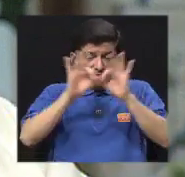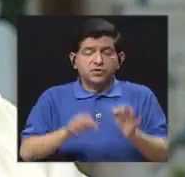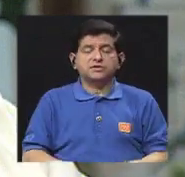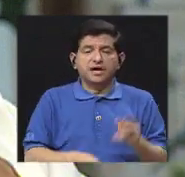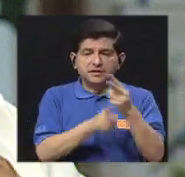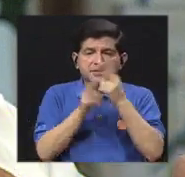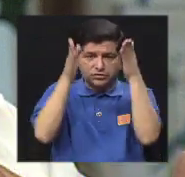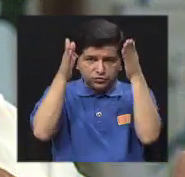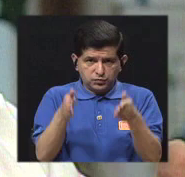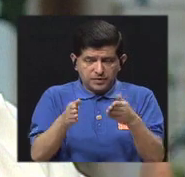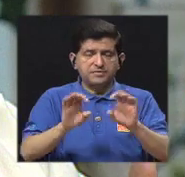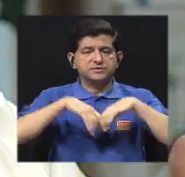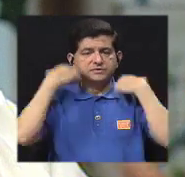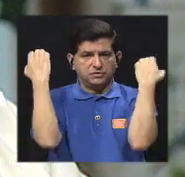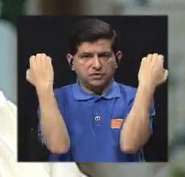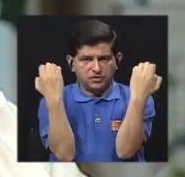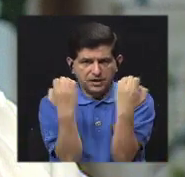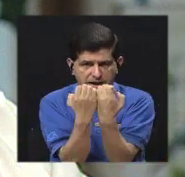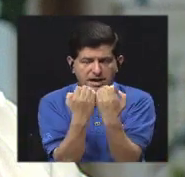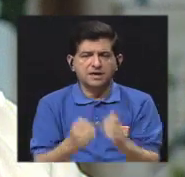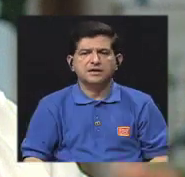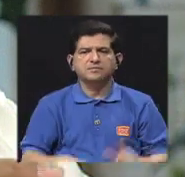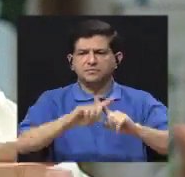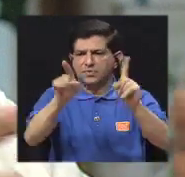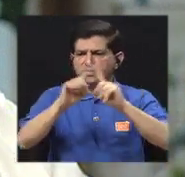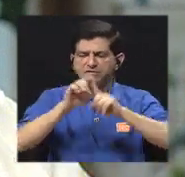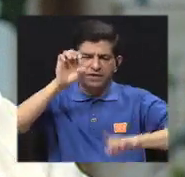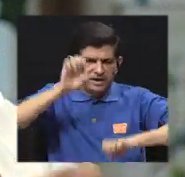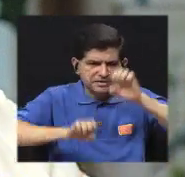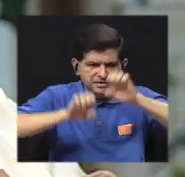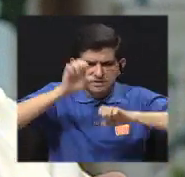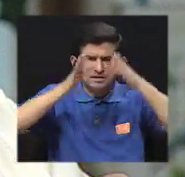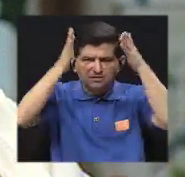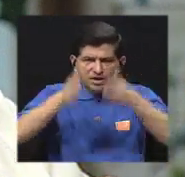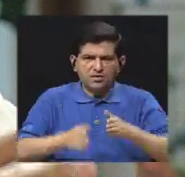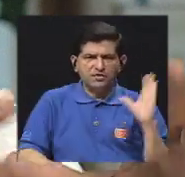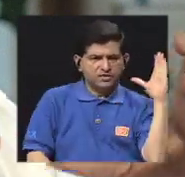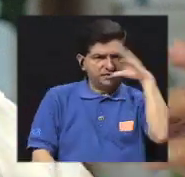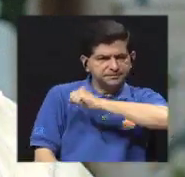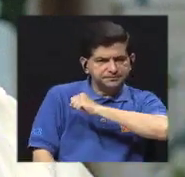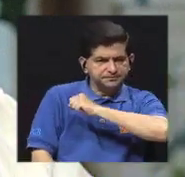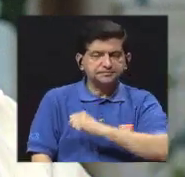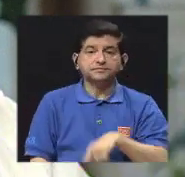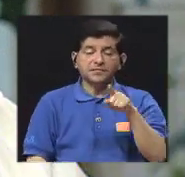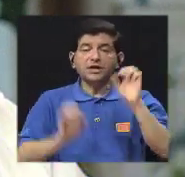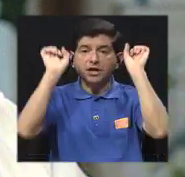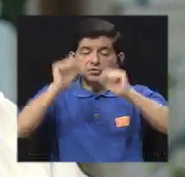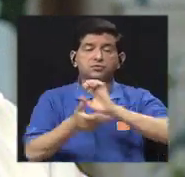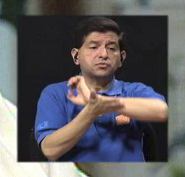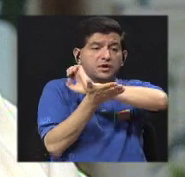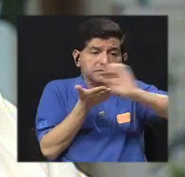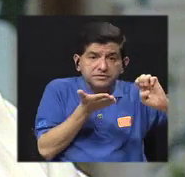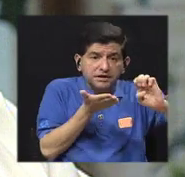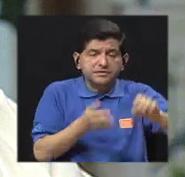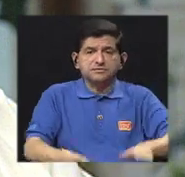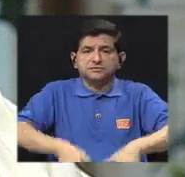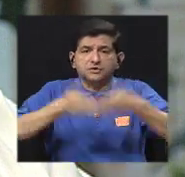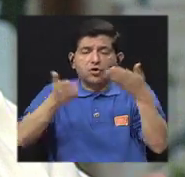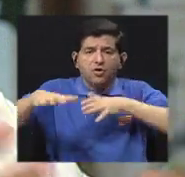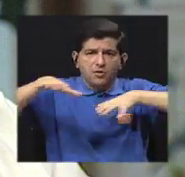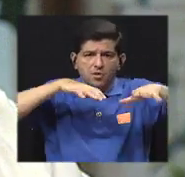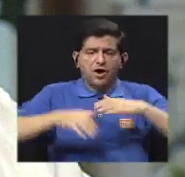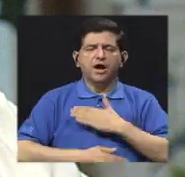supervisores, a través de equipos de valoración. Y eso se puede prevenir a través de